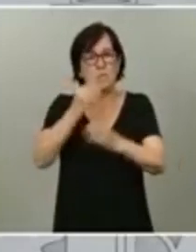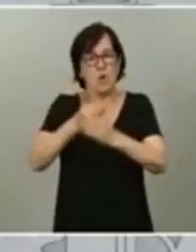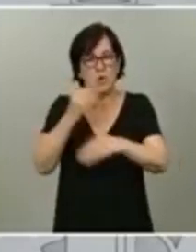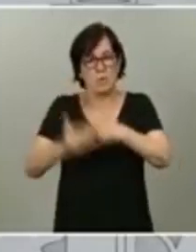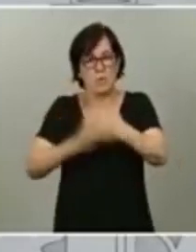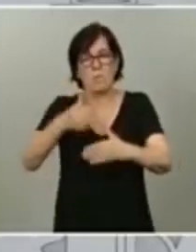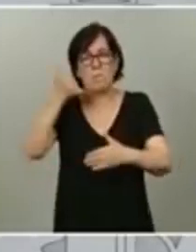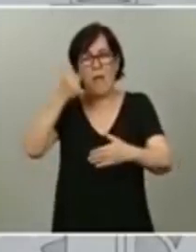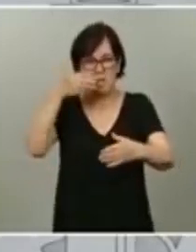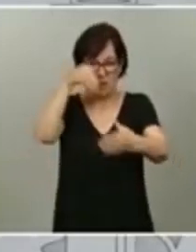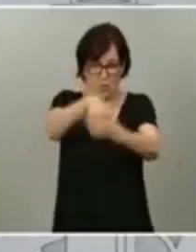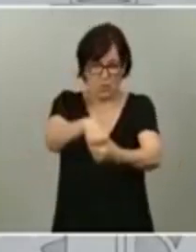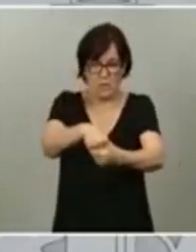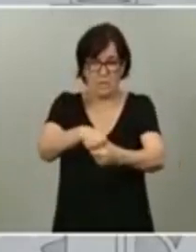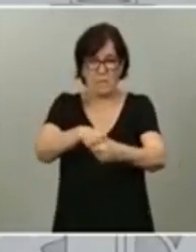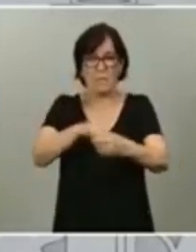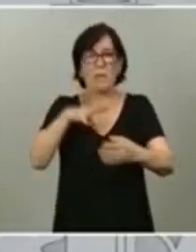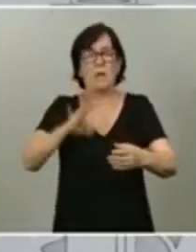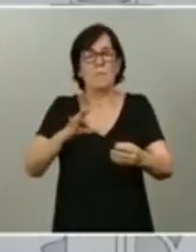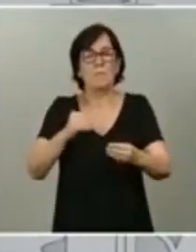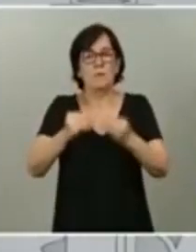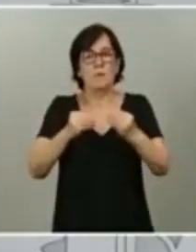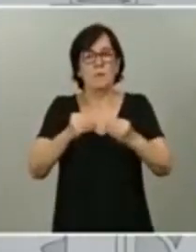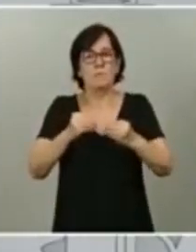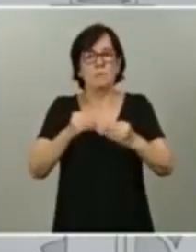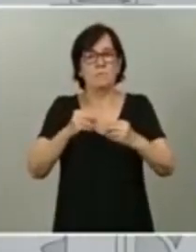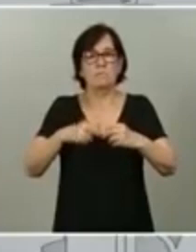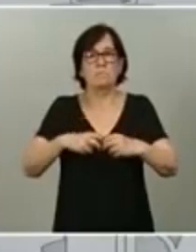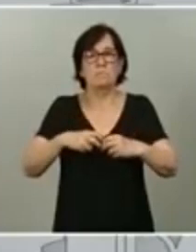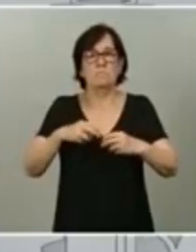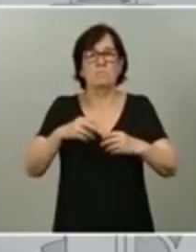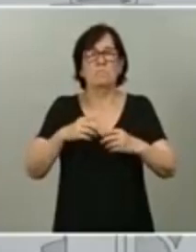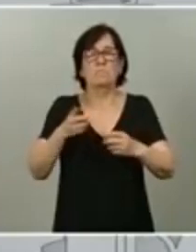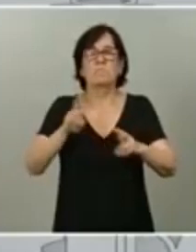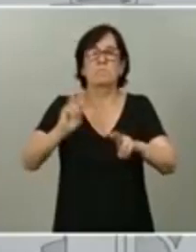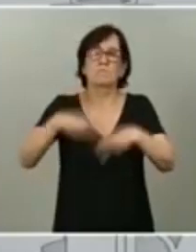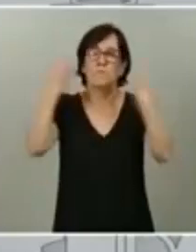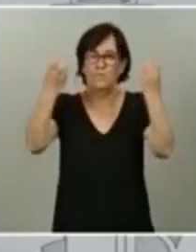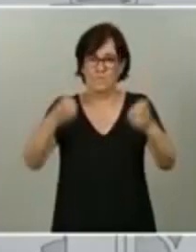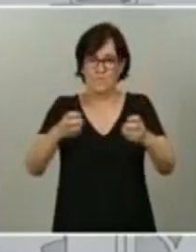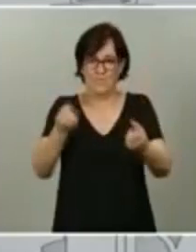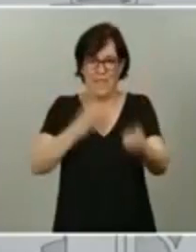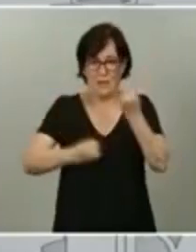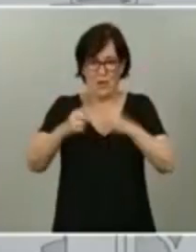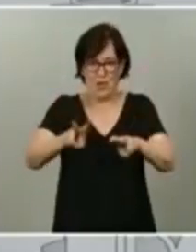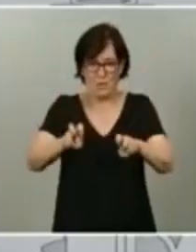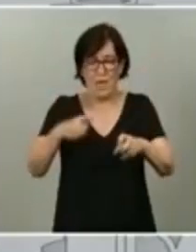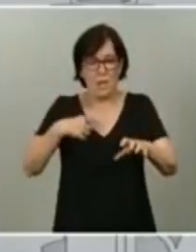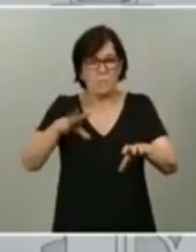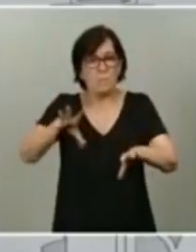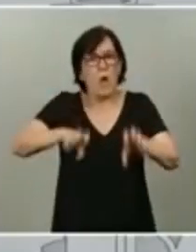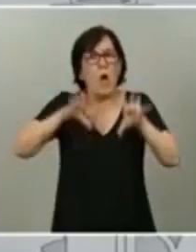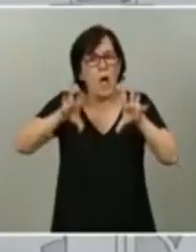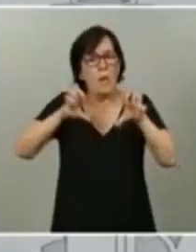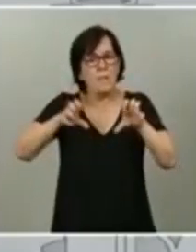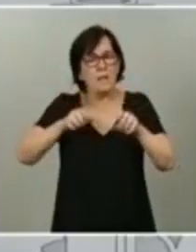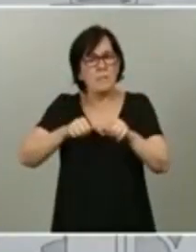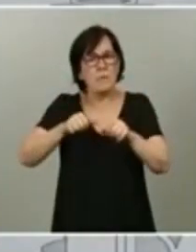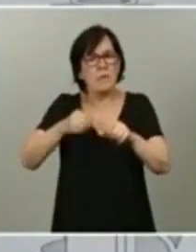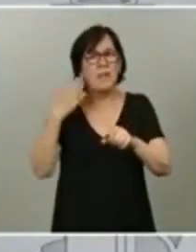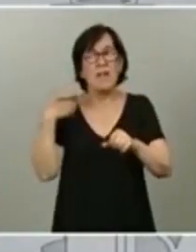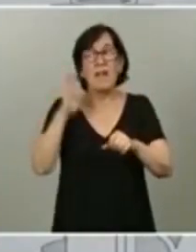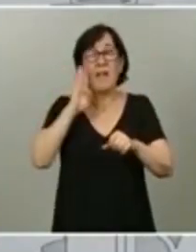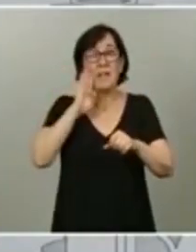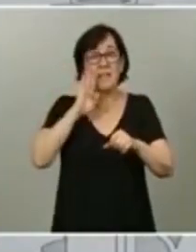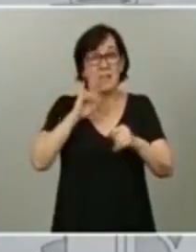para poner en pie una nueva economía. Hemos aprendido de la anterior crisis que la insolidaridad